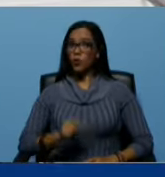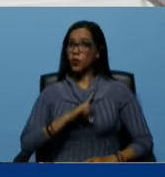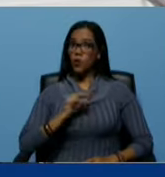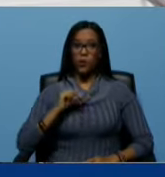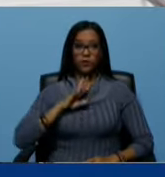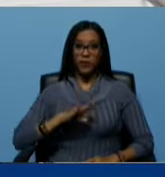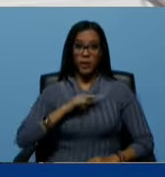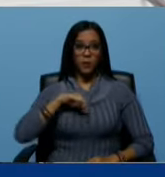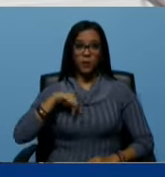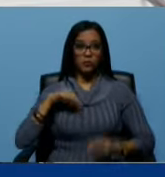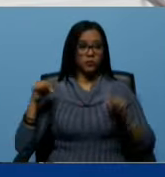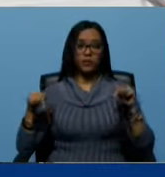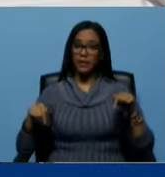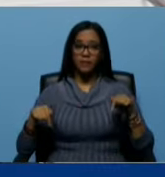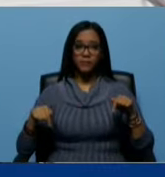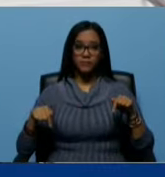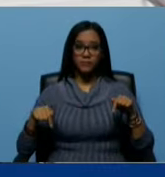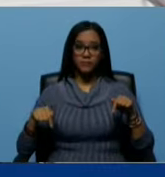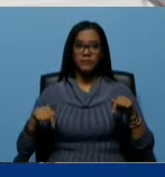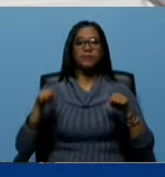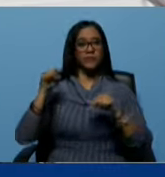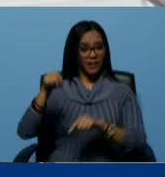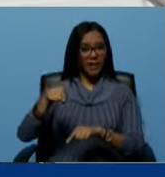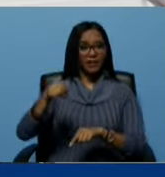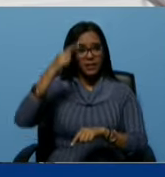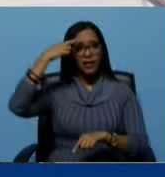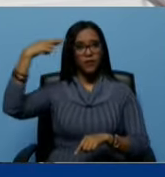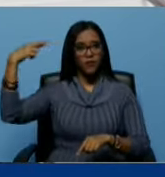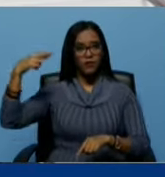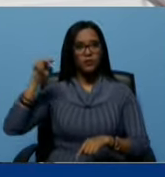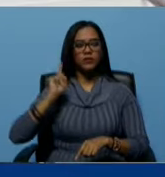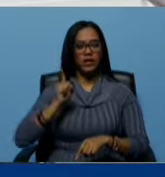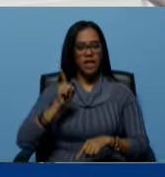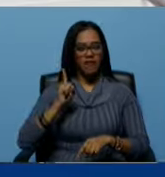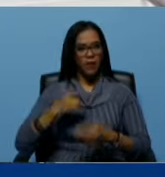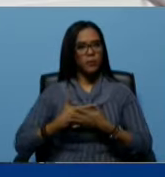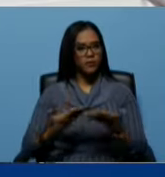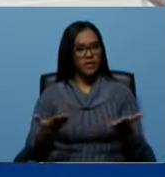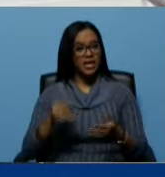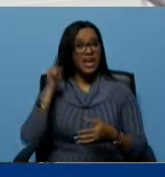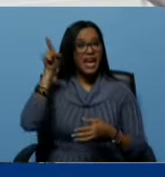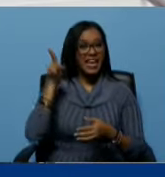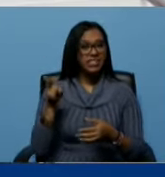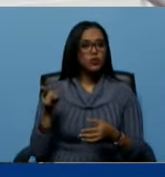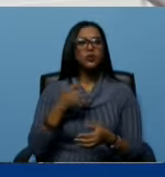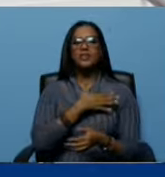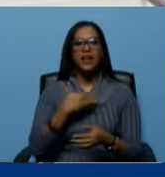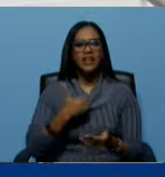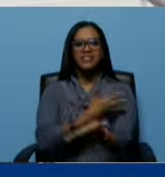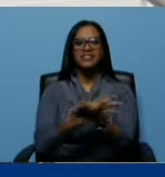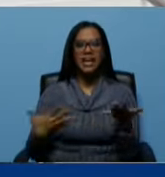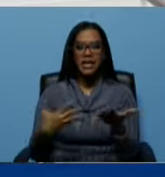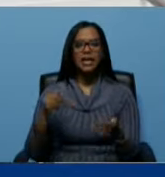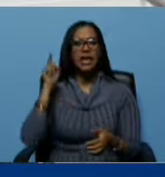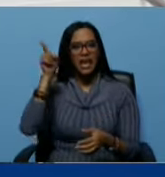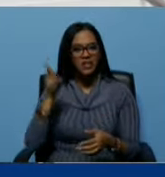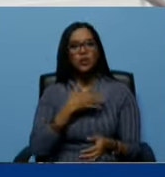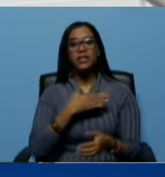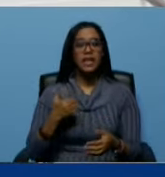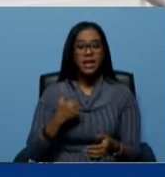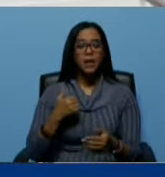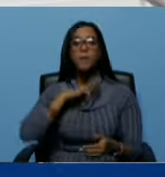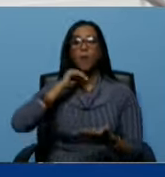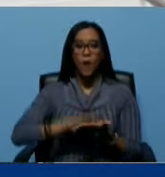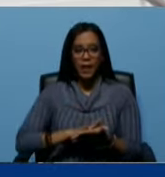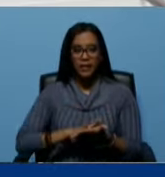esa es la reflexión que debemos dejar porque ellos no están ellos lo que quieren es sangre lo que quieren es muerte lo que quieren